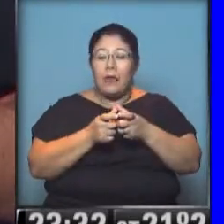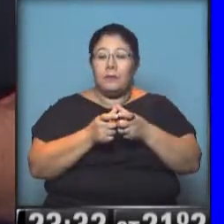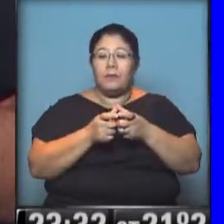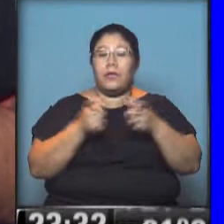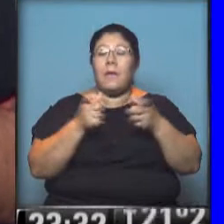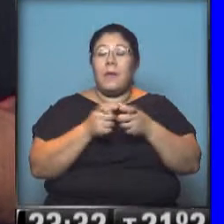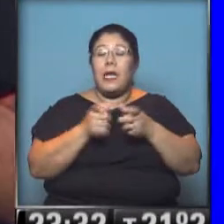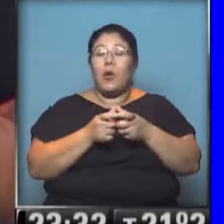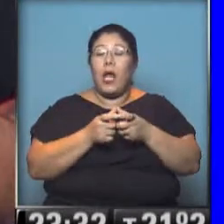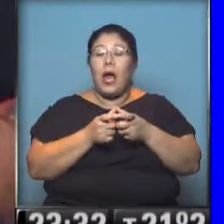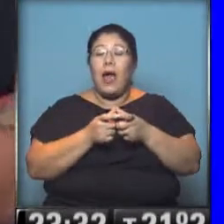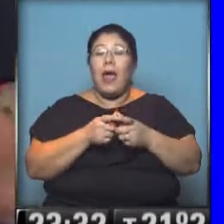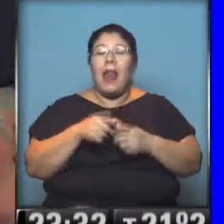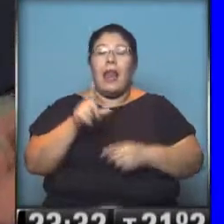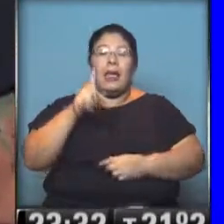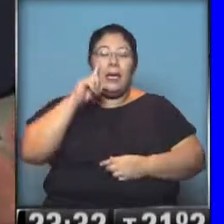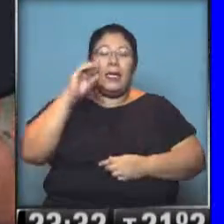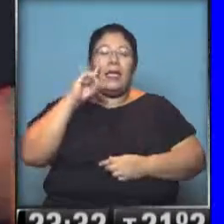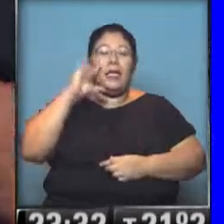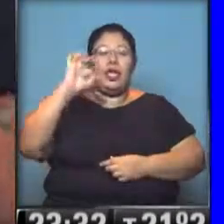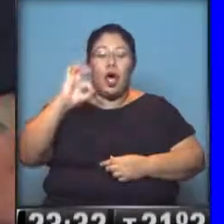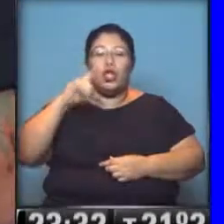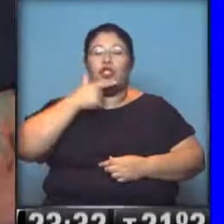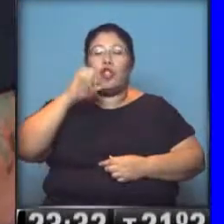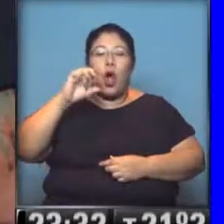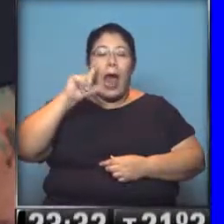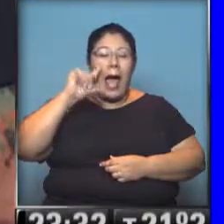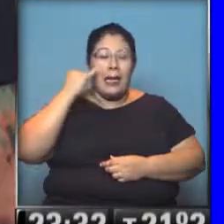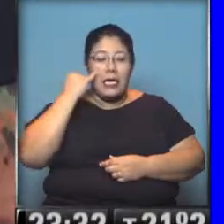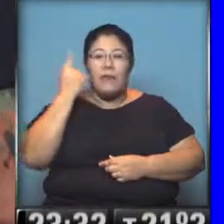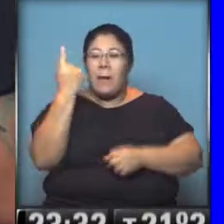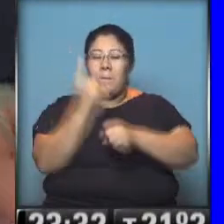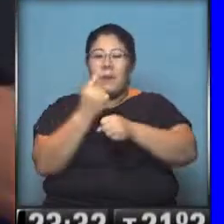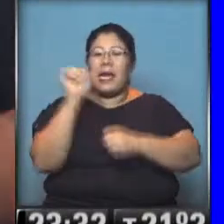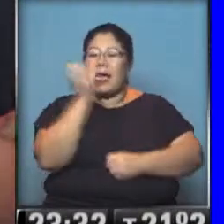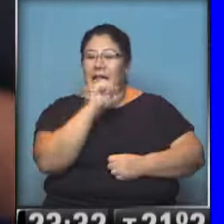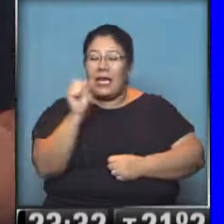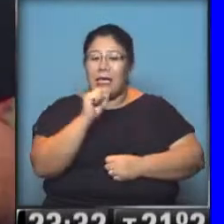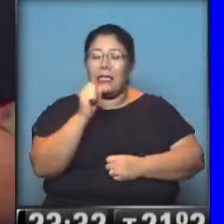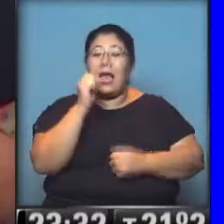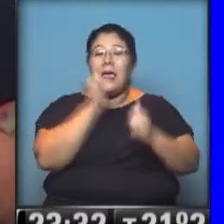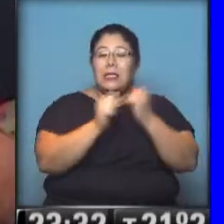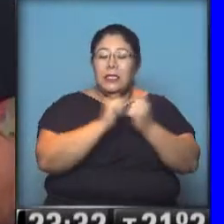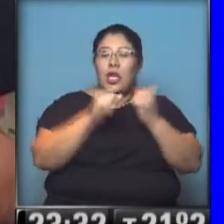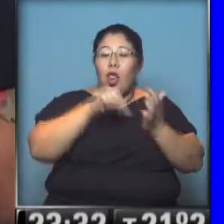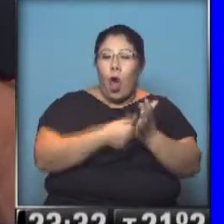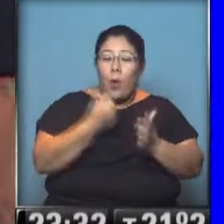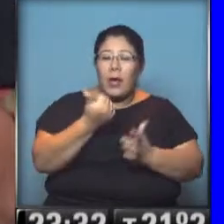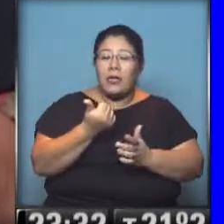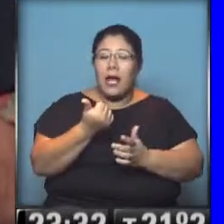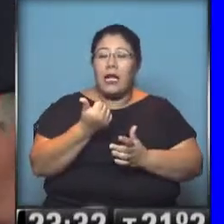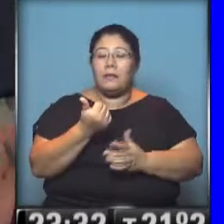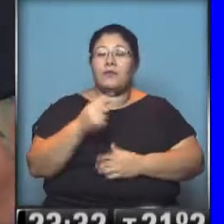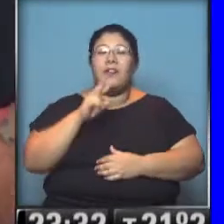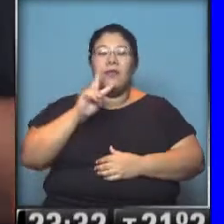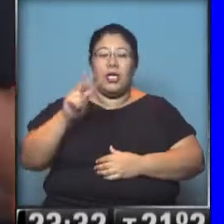tantos cantantes que estuvo fue Horacio Fontoba. Y en este fragmento que vamos a ver del documental exclusivo para Visión 7, te lo